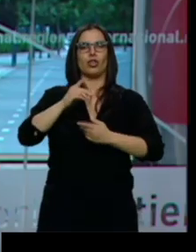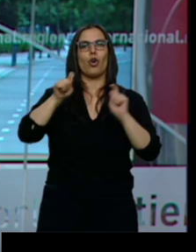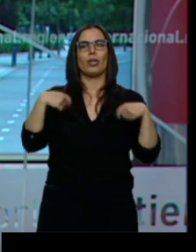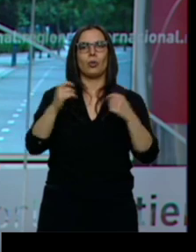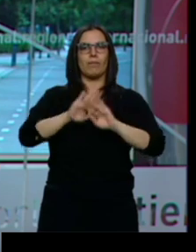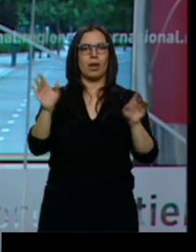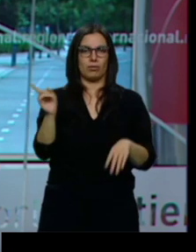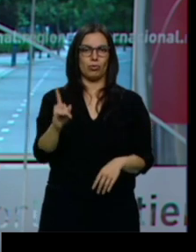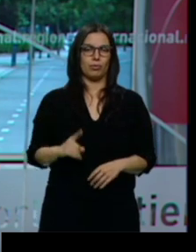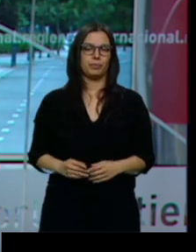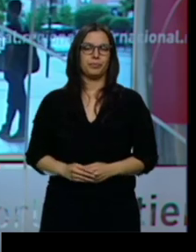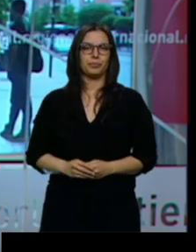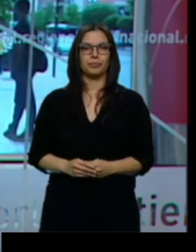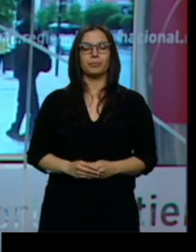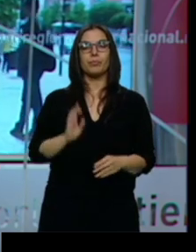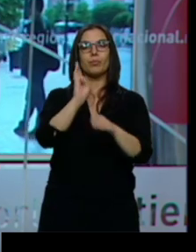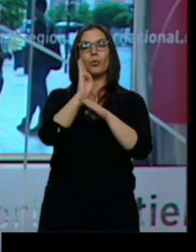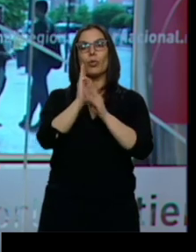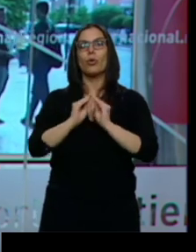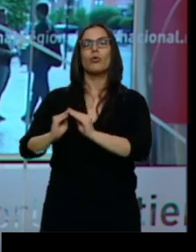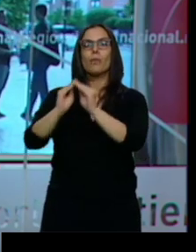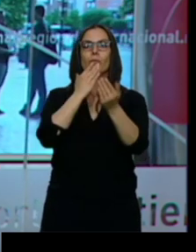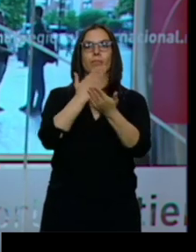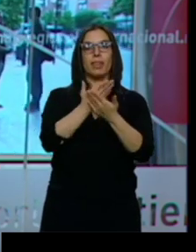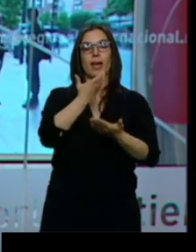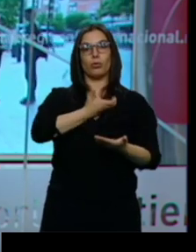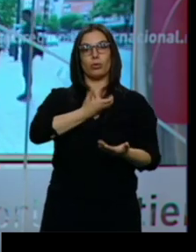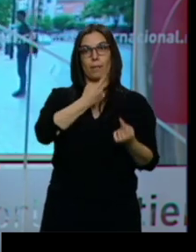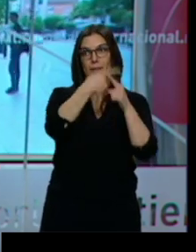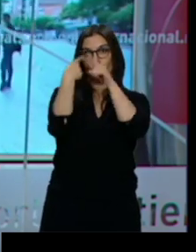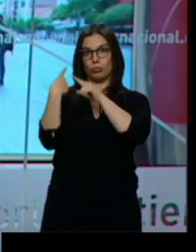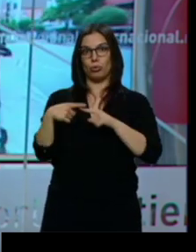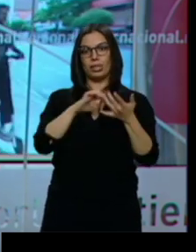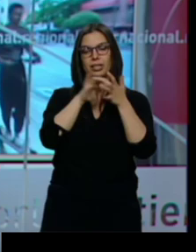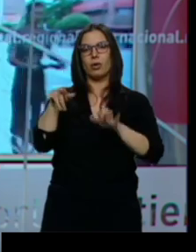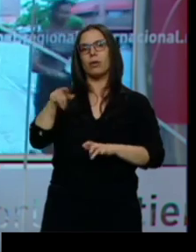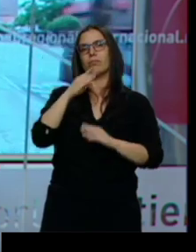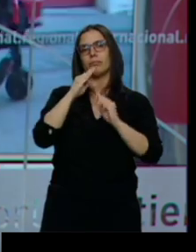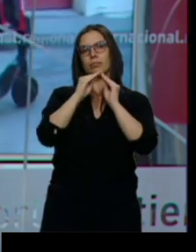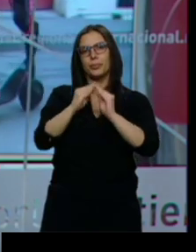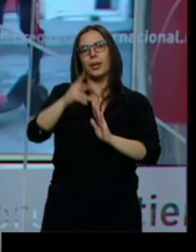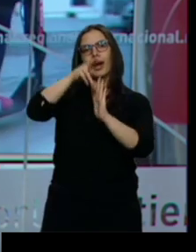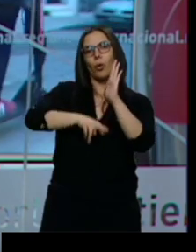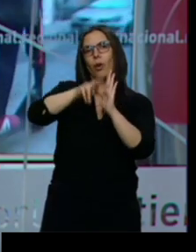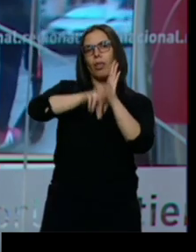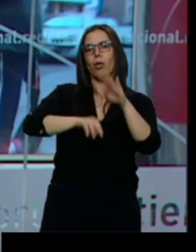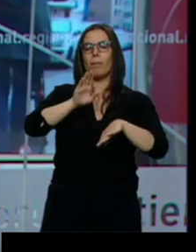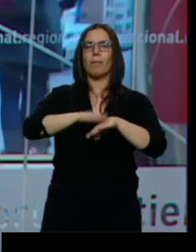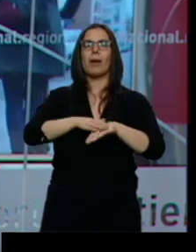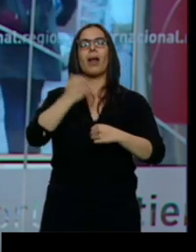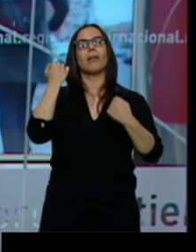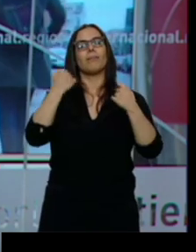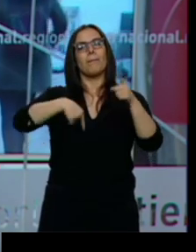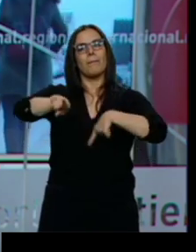El Procurador del Común ha pedido a los ayuntamientos de Castilla y León que regulen el uso de los vehículos de movilidad personal, fundamentalmente